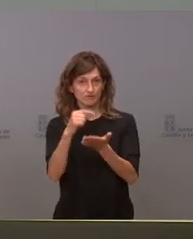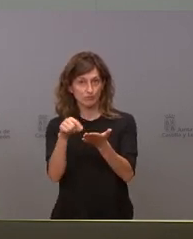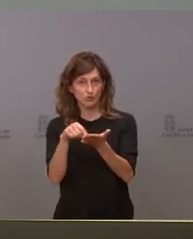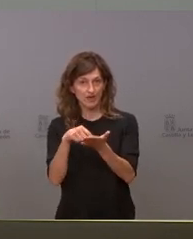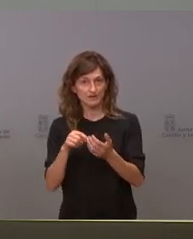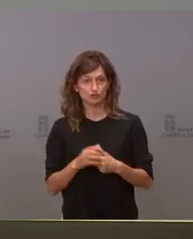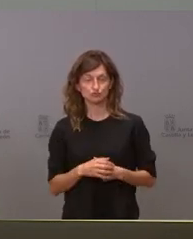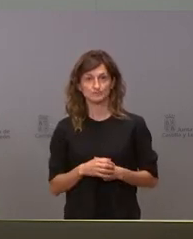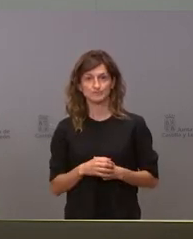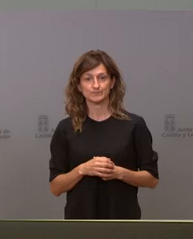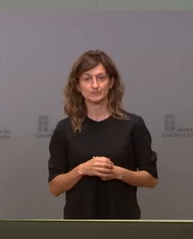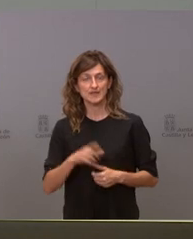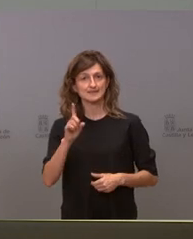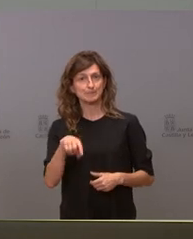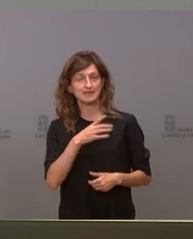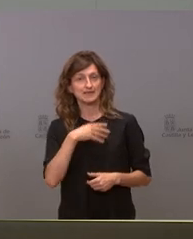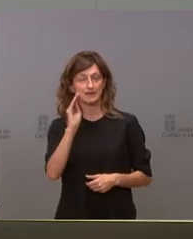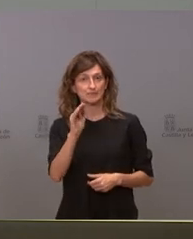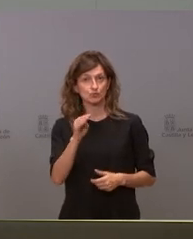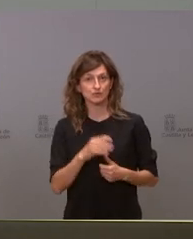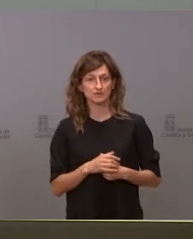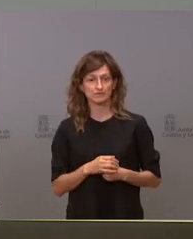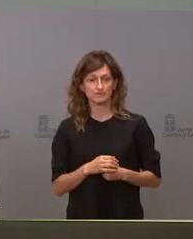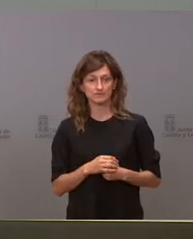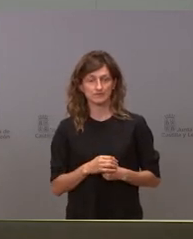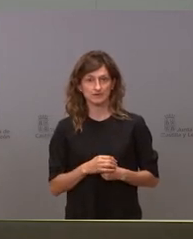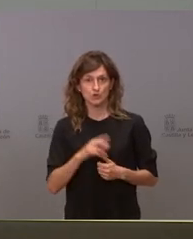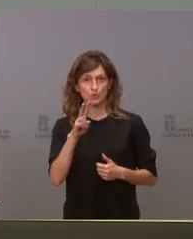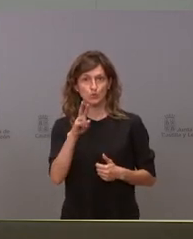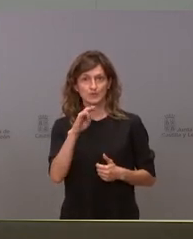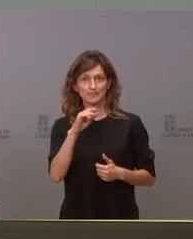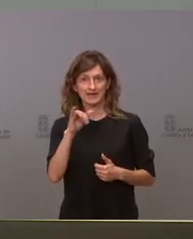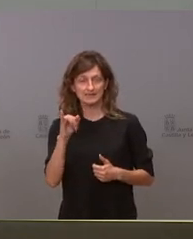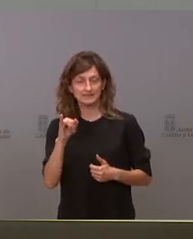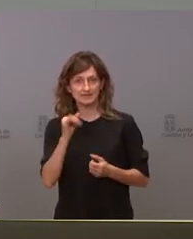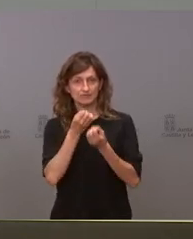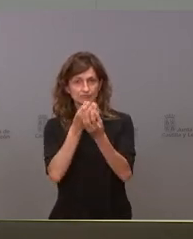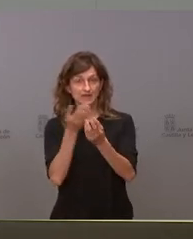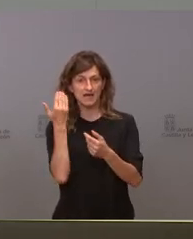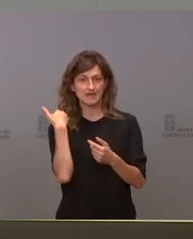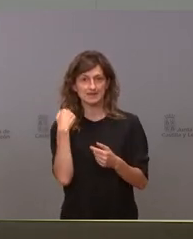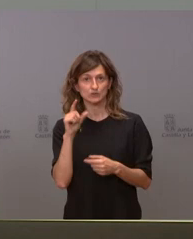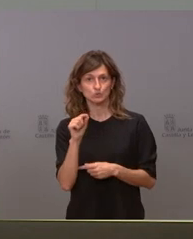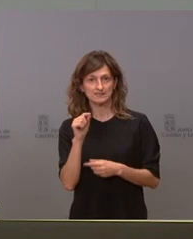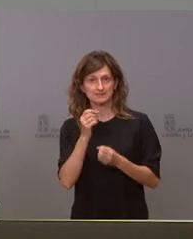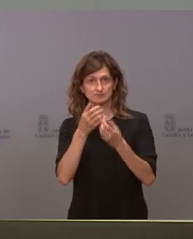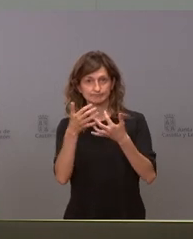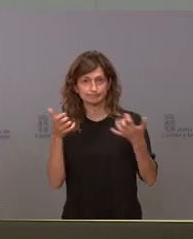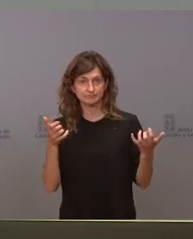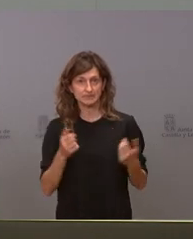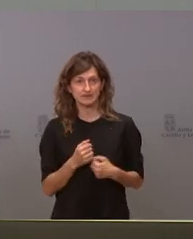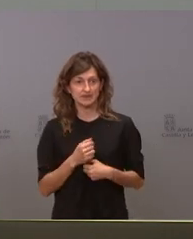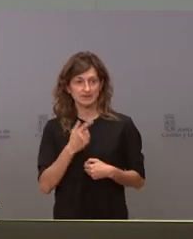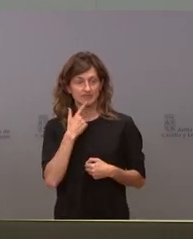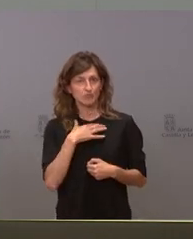y también quería preguntarle por la confesión de Ulibarri porque ayer publicaba un tuit no sé si puede profundizar si pueden